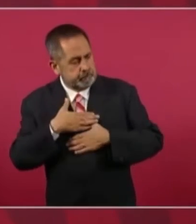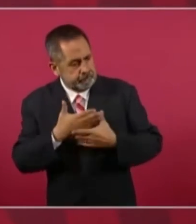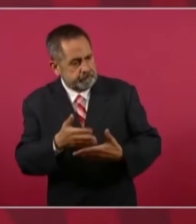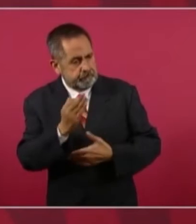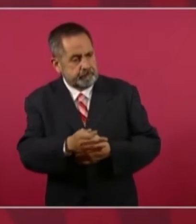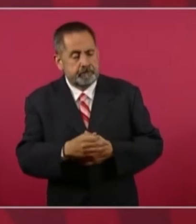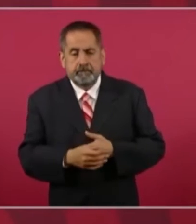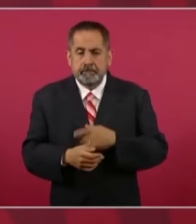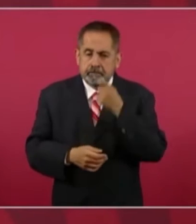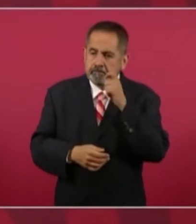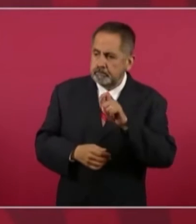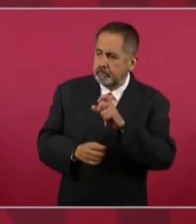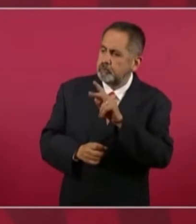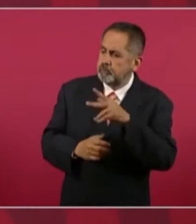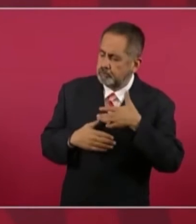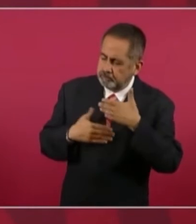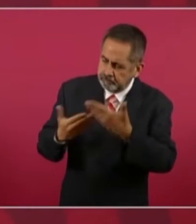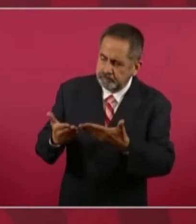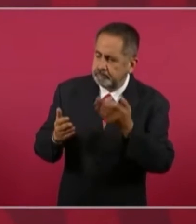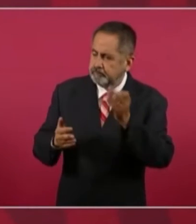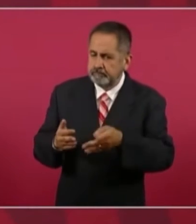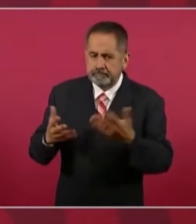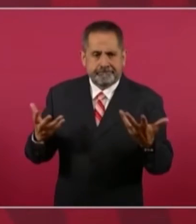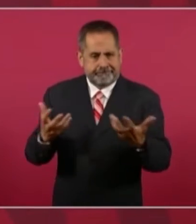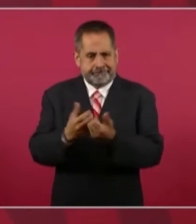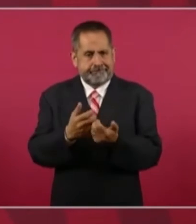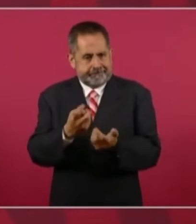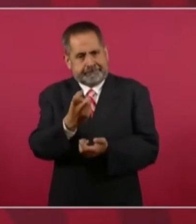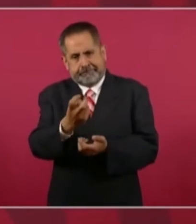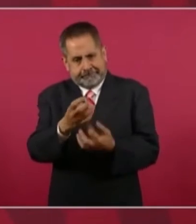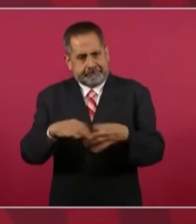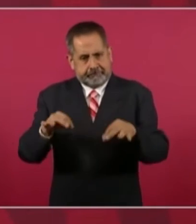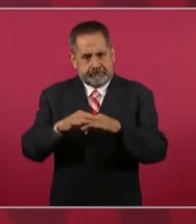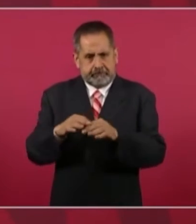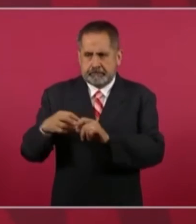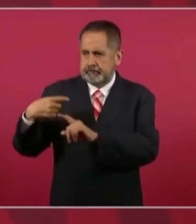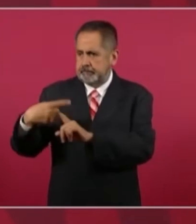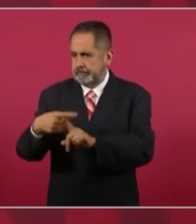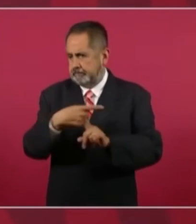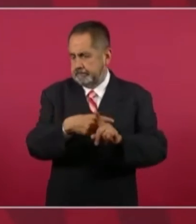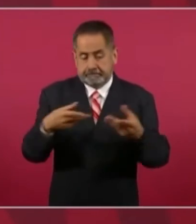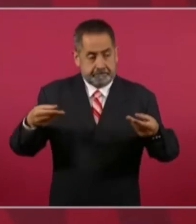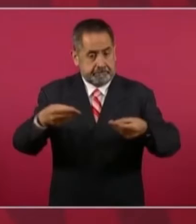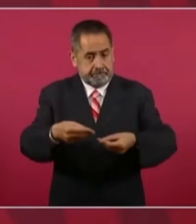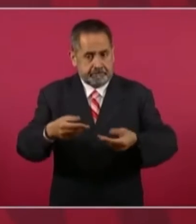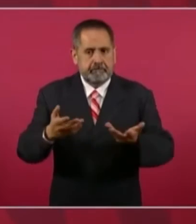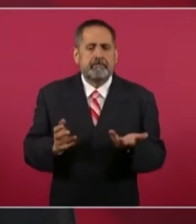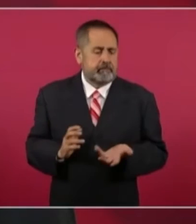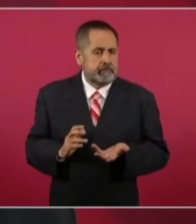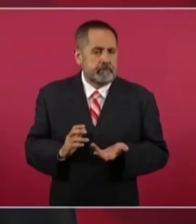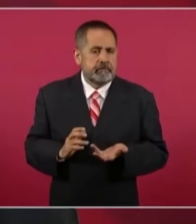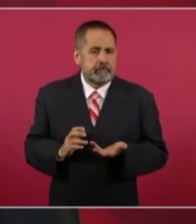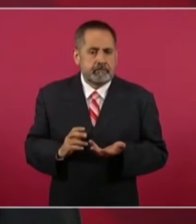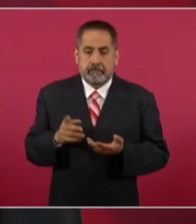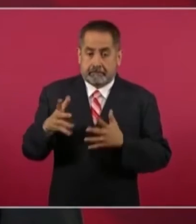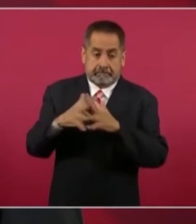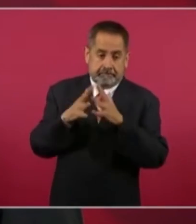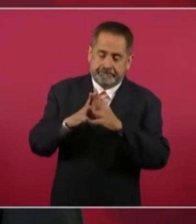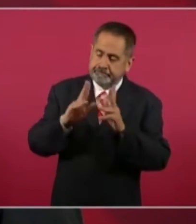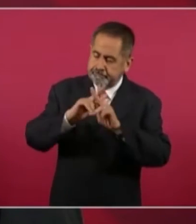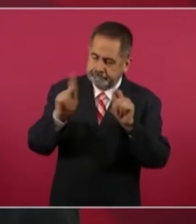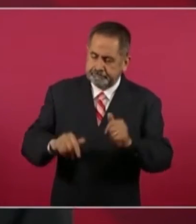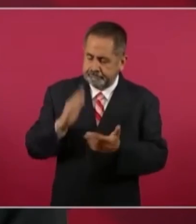que se pare esa guerra.